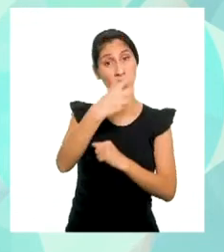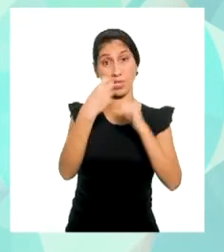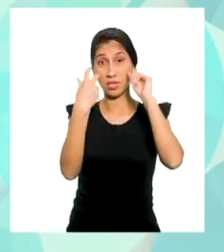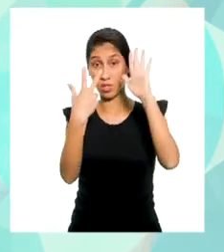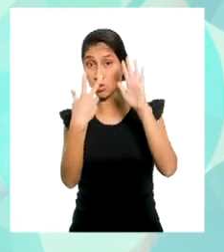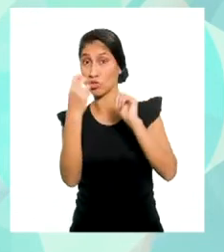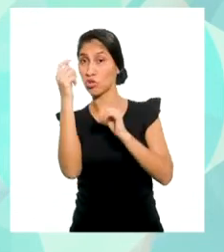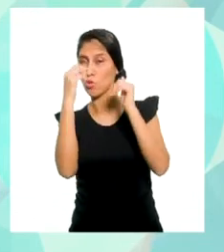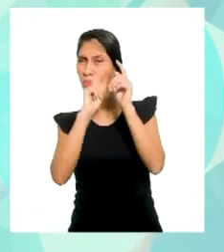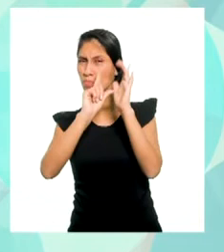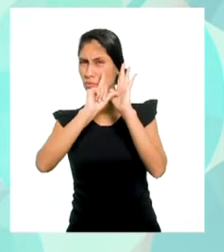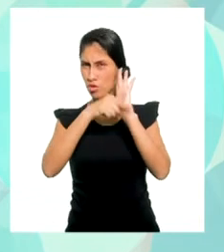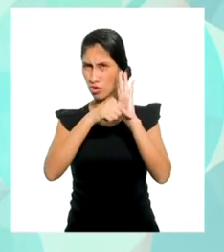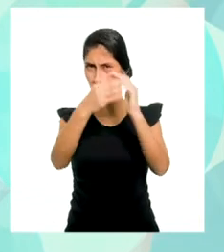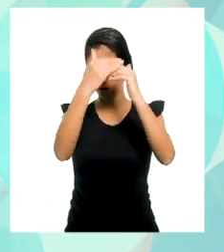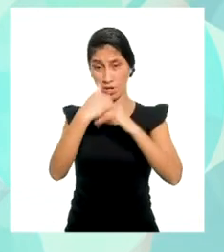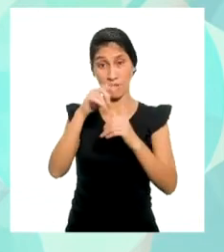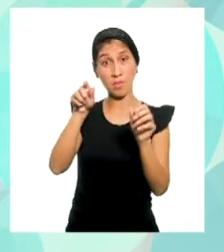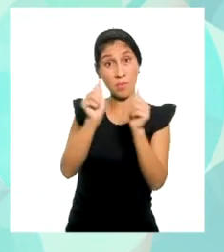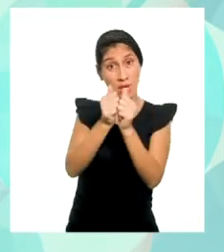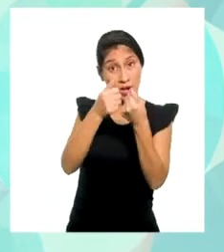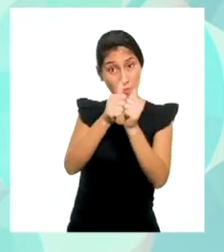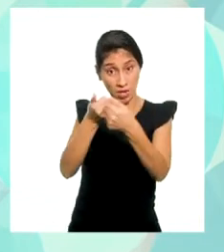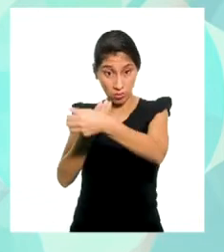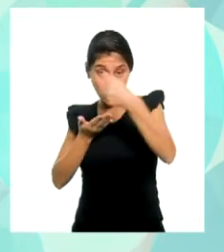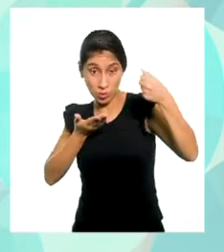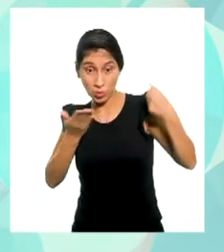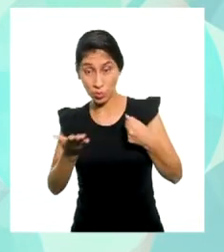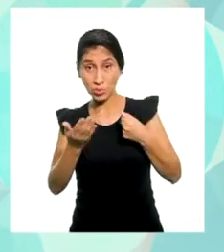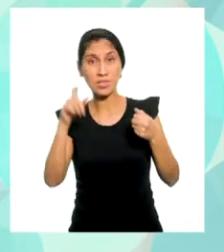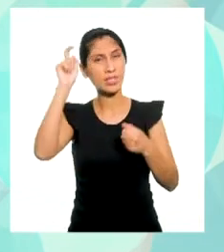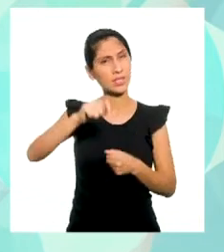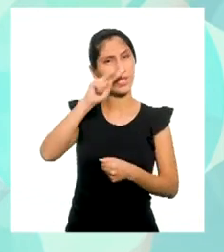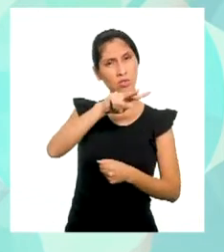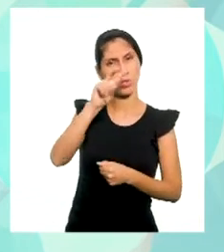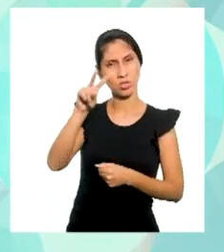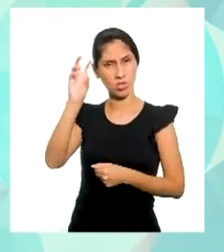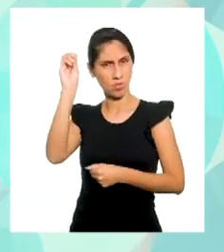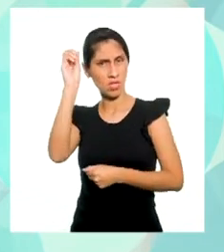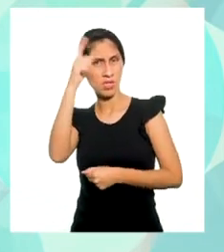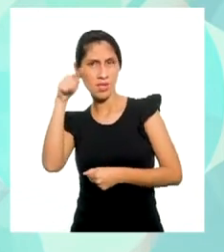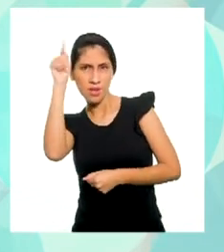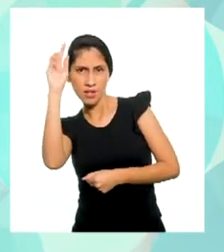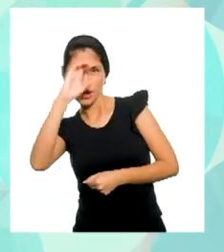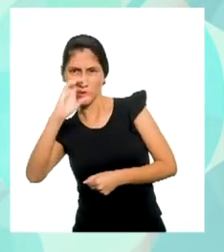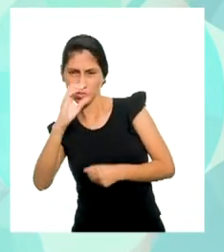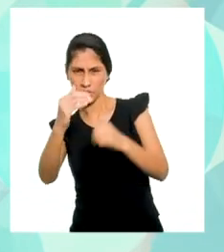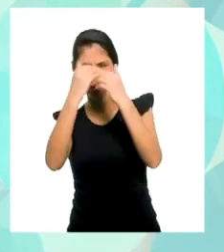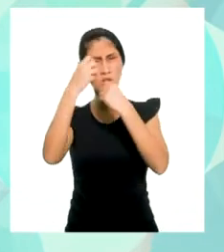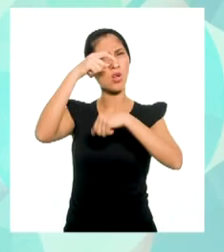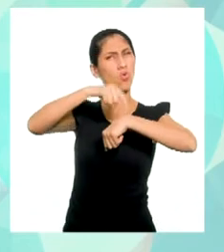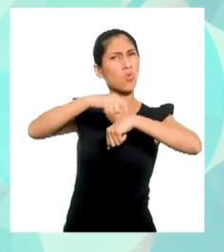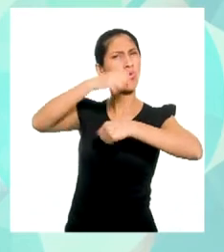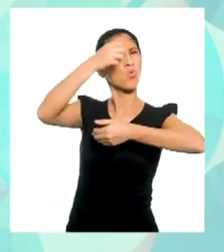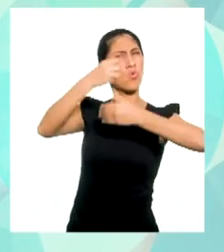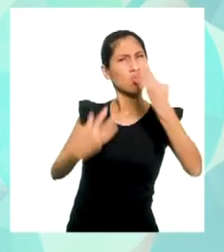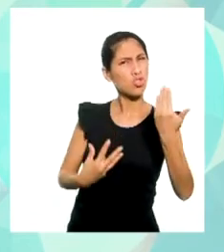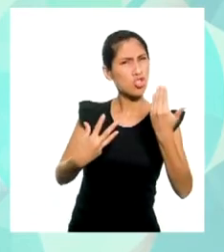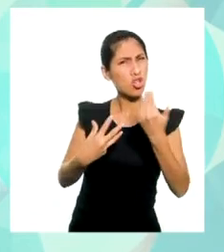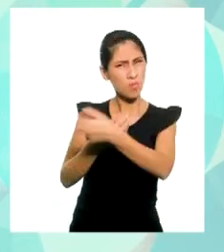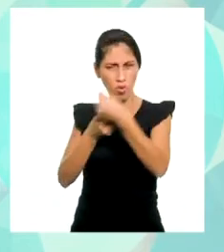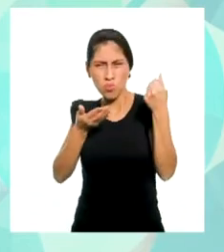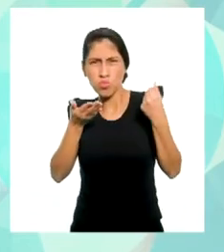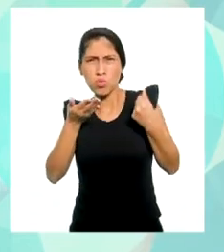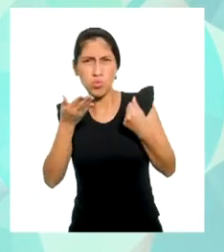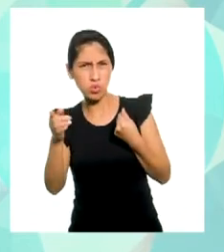hornear panes se necesita una temperatura de 220 grados Celsius. ¿Cuánto tiempo se demorará el